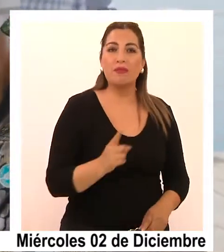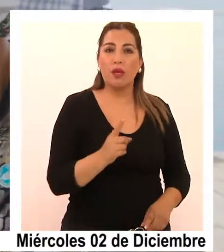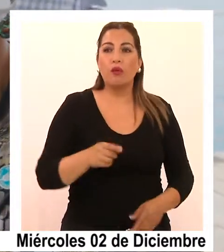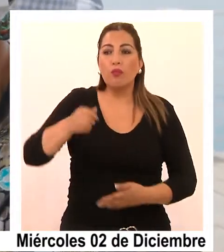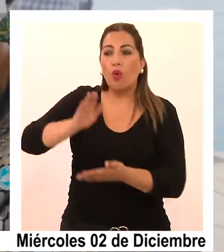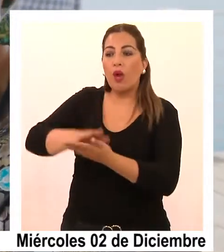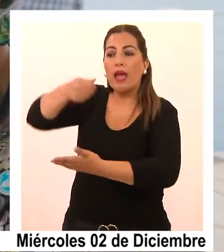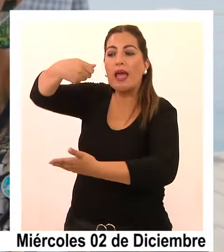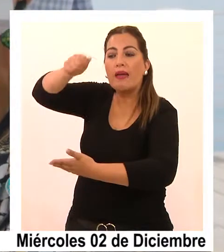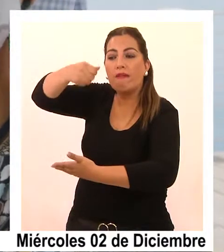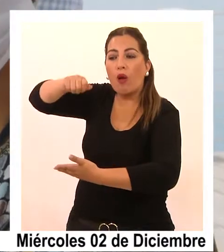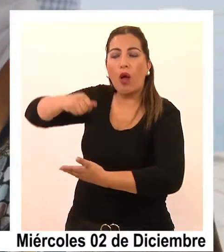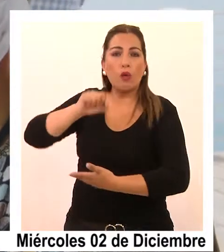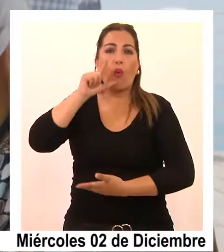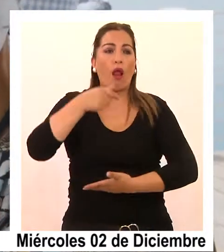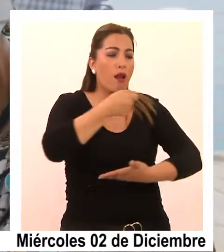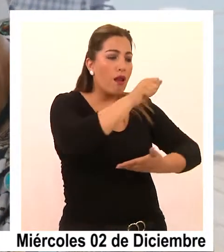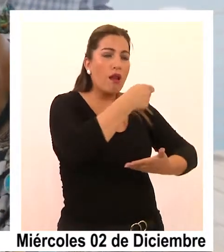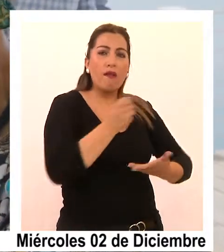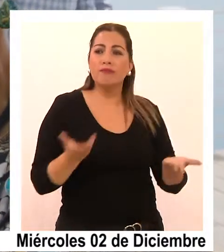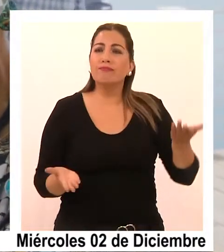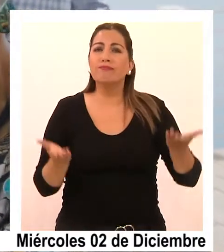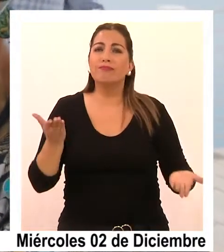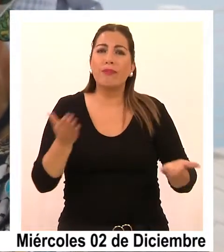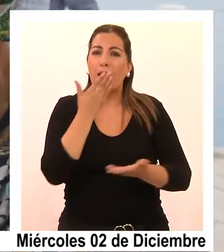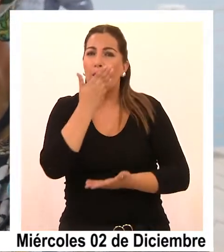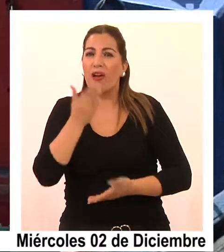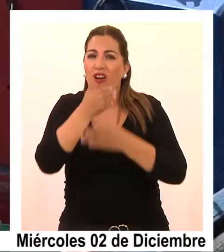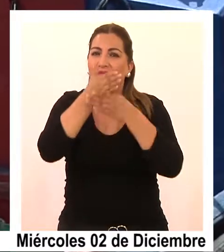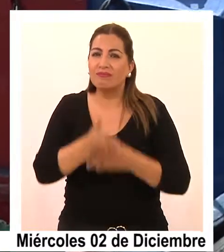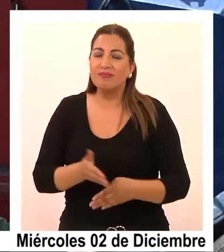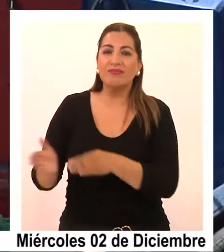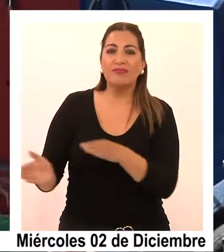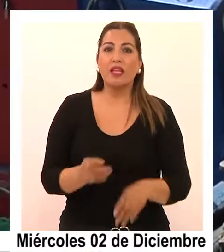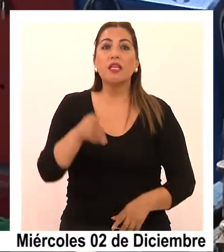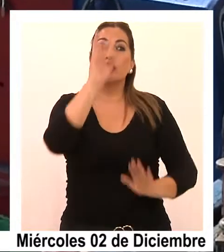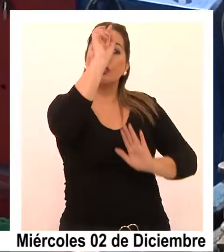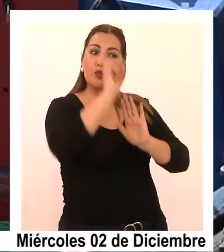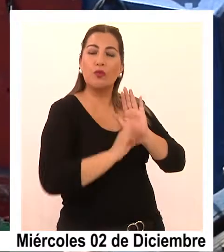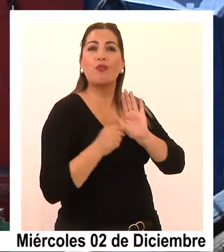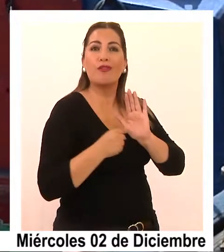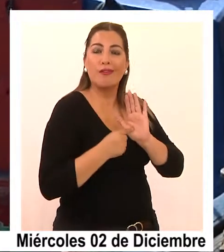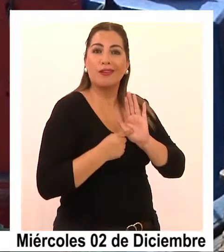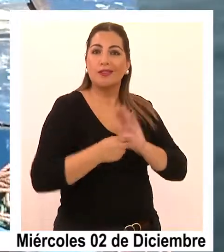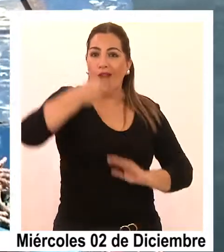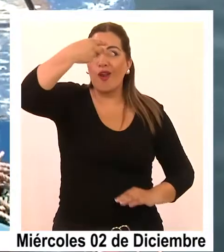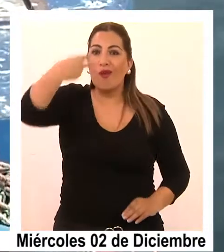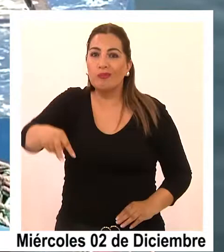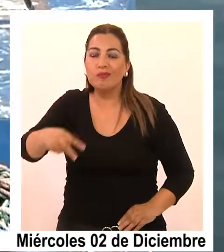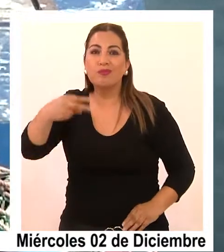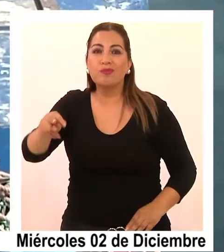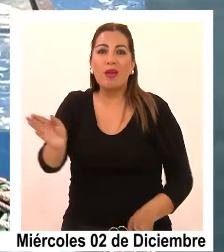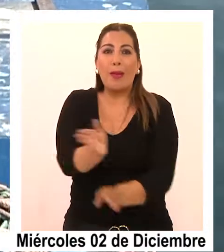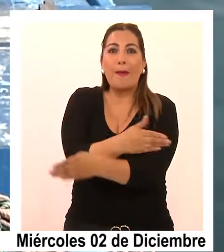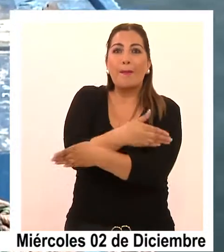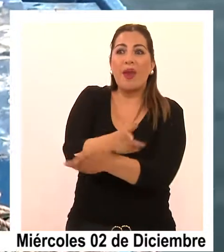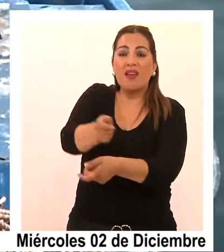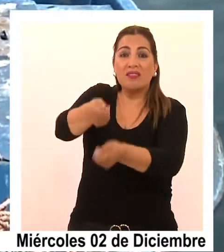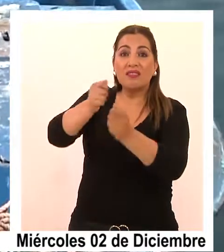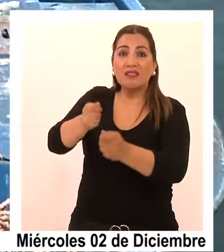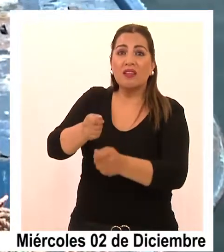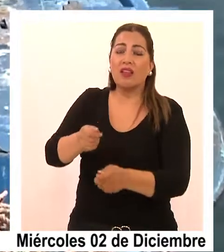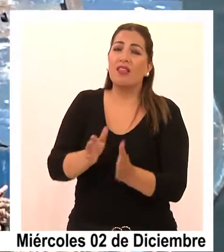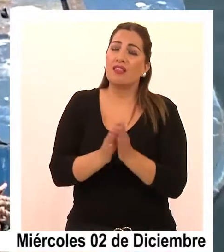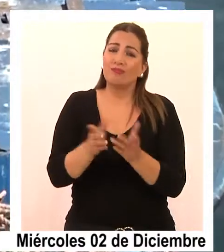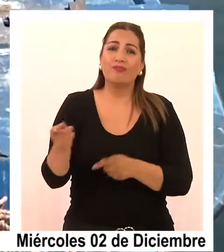evaluando y ver cuáles son los más rentables y más sustentables. Un proyecto al que los propios pescadores se incentivan a